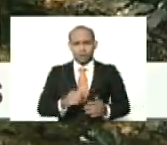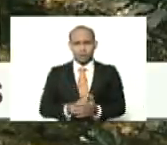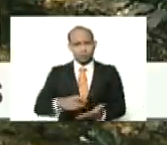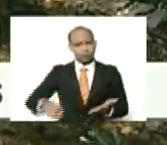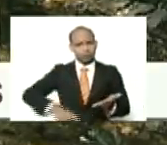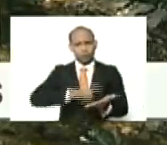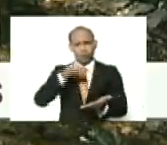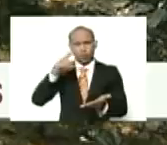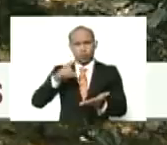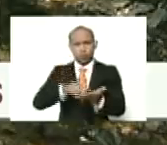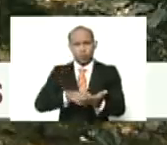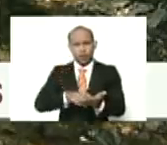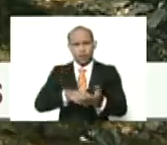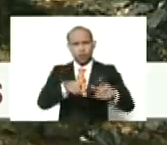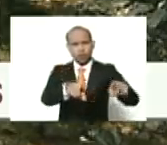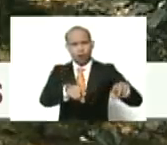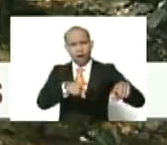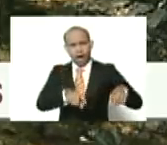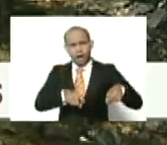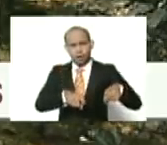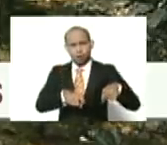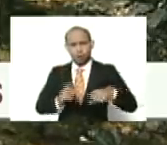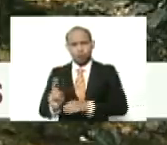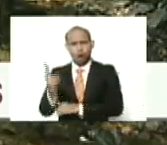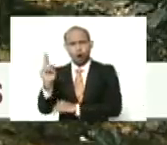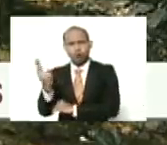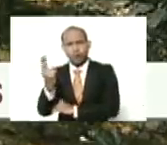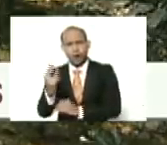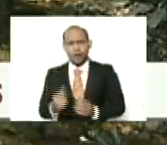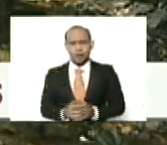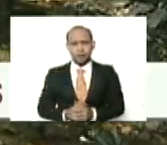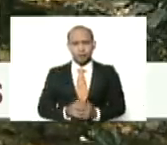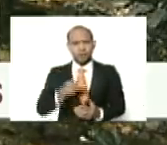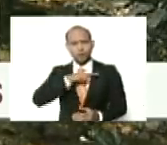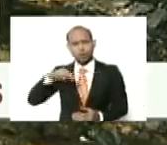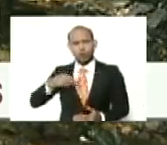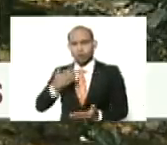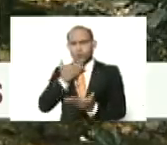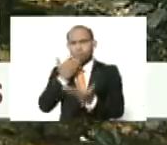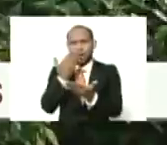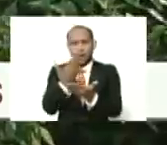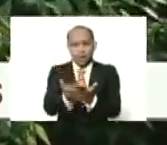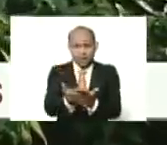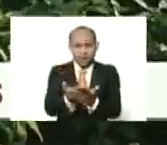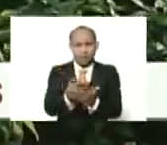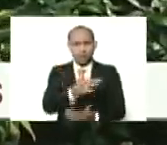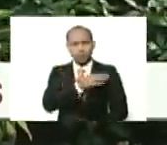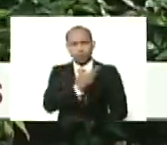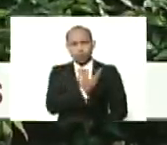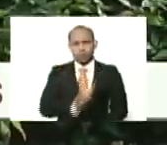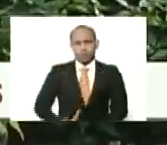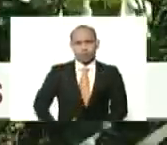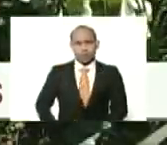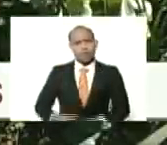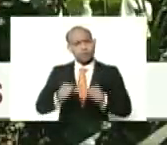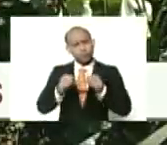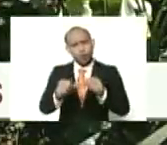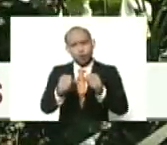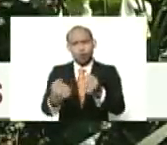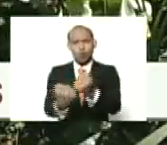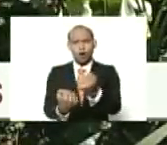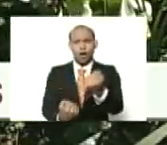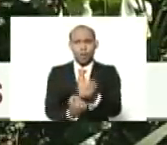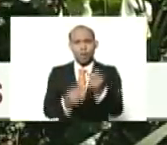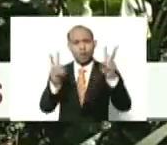agricultura urbana, de la cual nosotros pedimos y solicitamos, señor presidente, de que nos siga apoyando